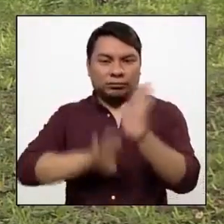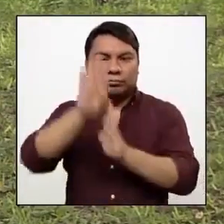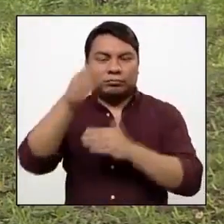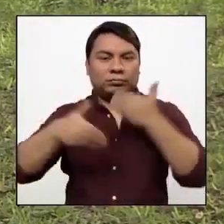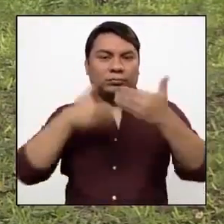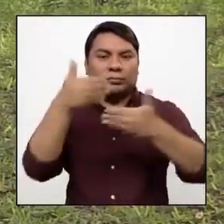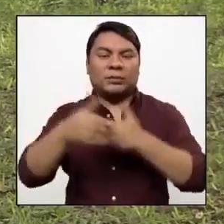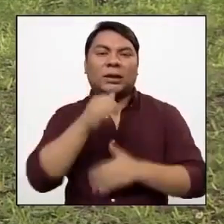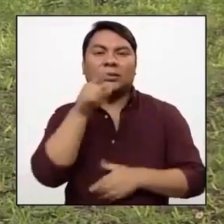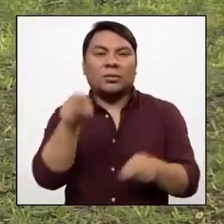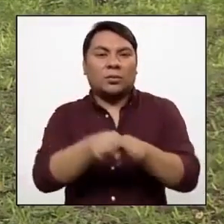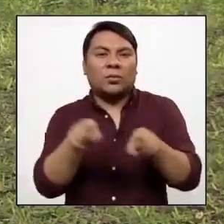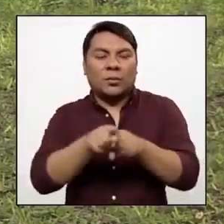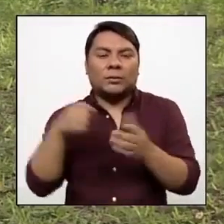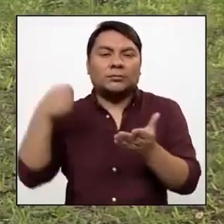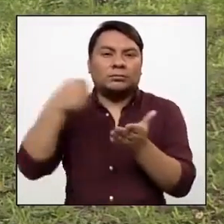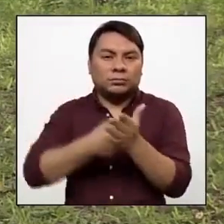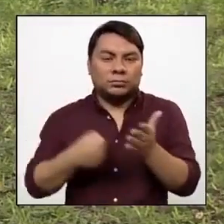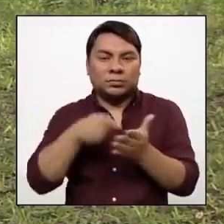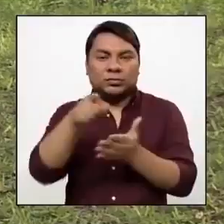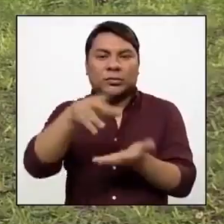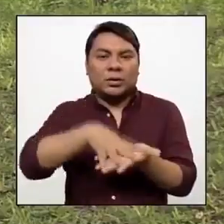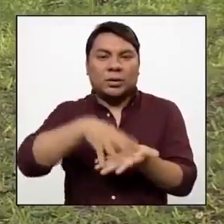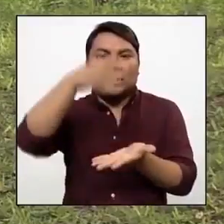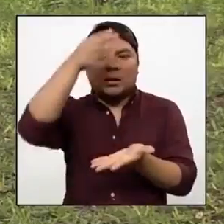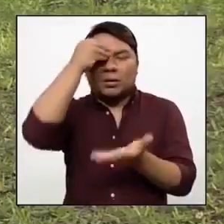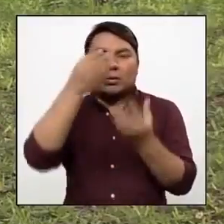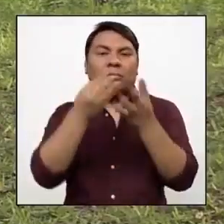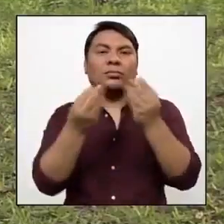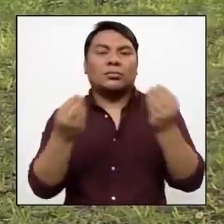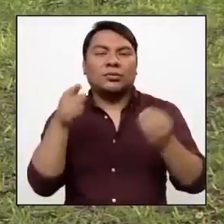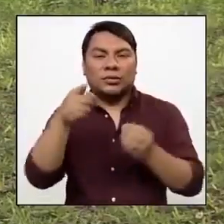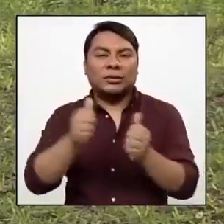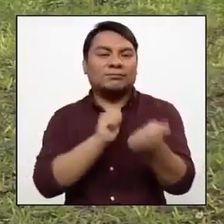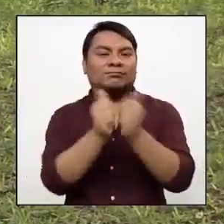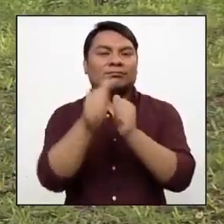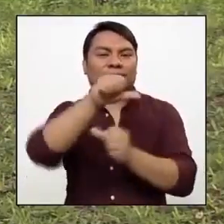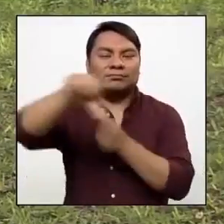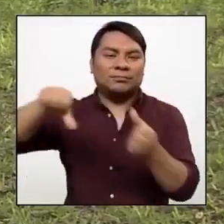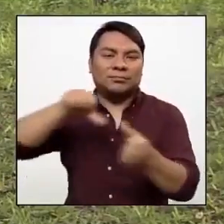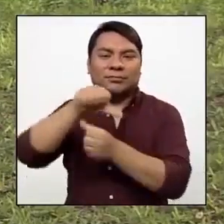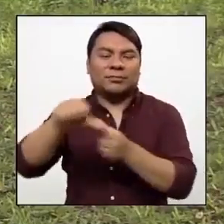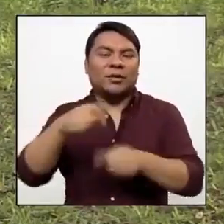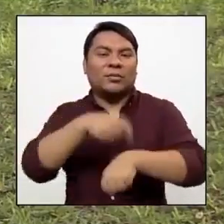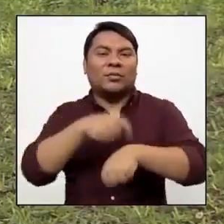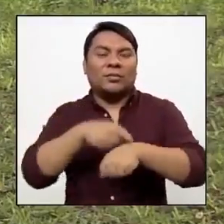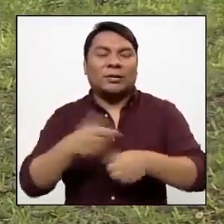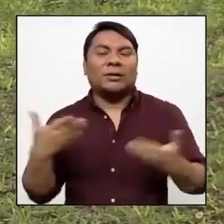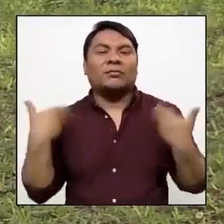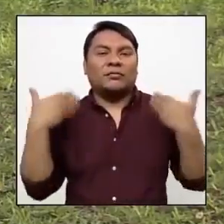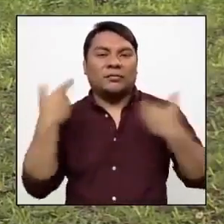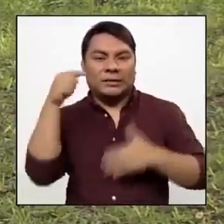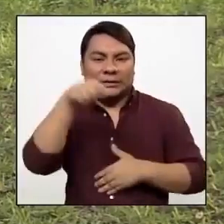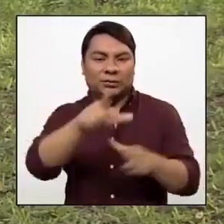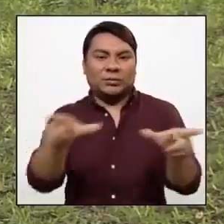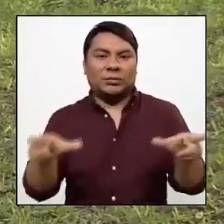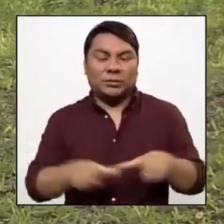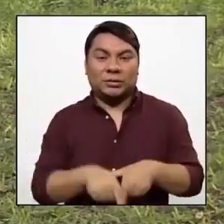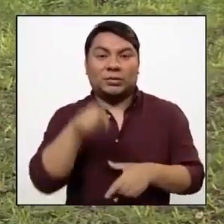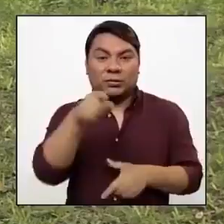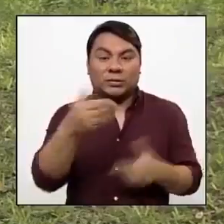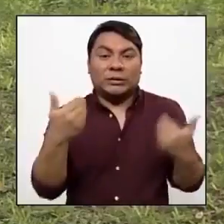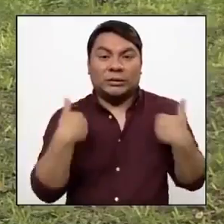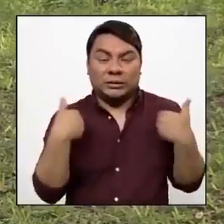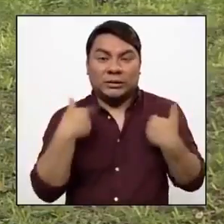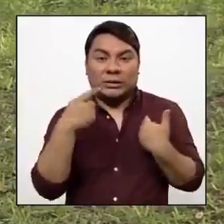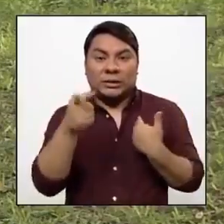así con ese entusiasmo, aprendiendo mucho y pasando momentos inolvidables en este lugar. Si ustedes tienen